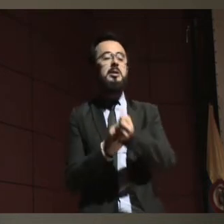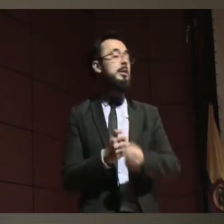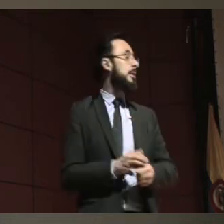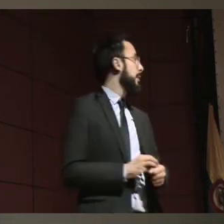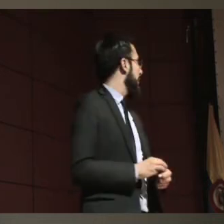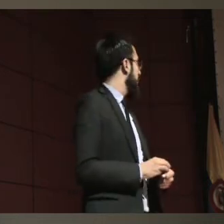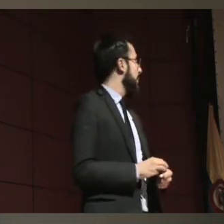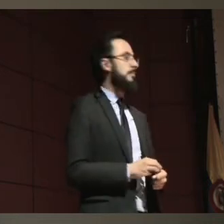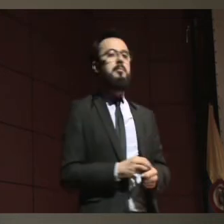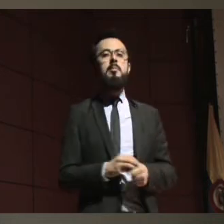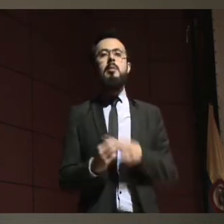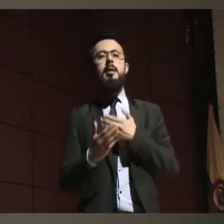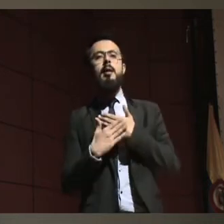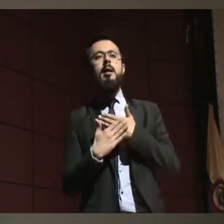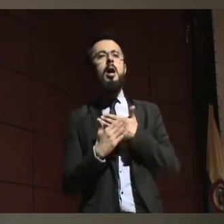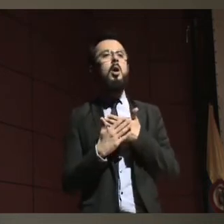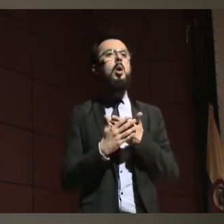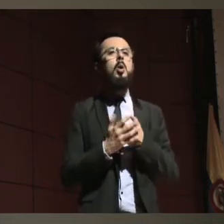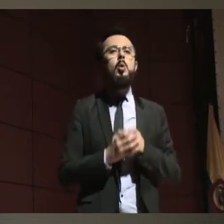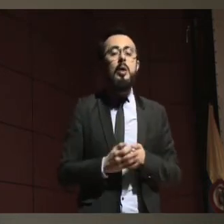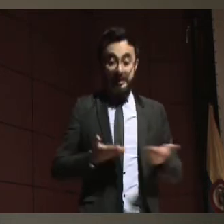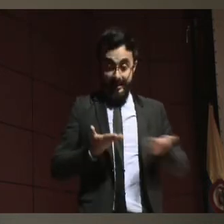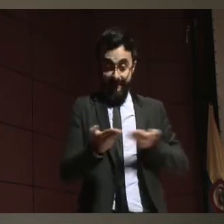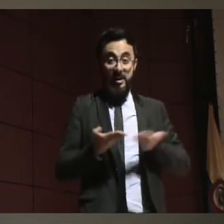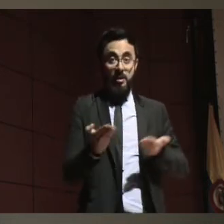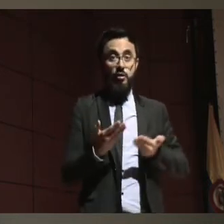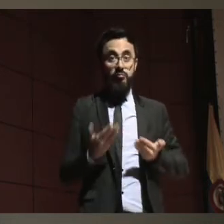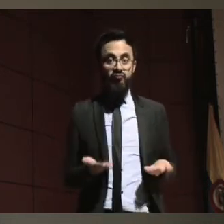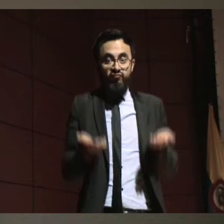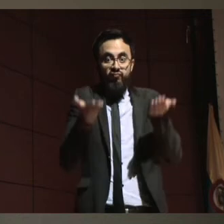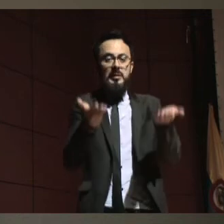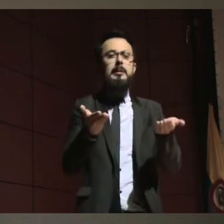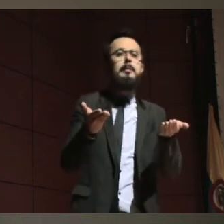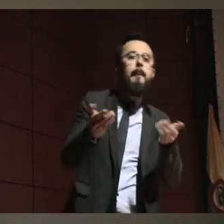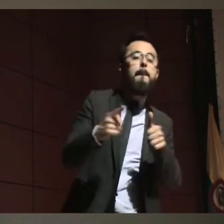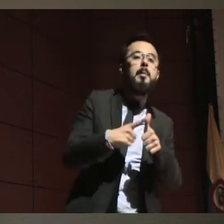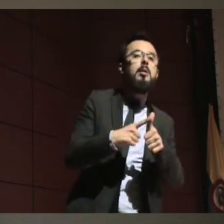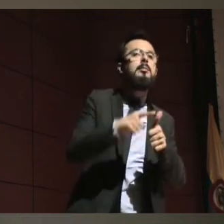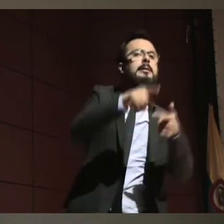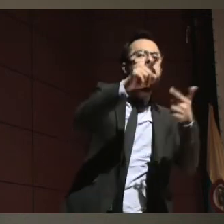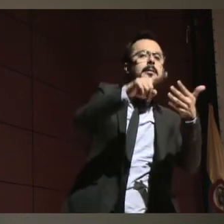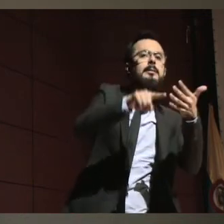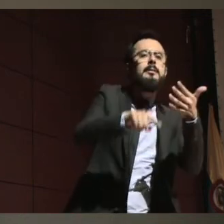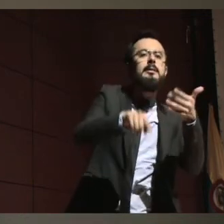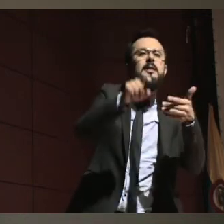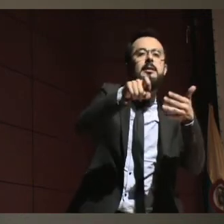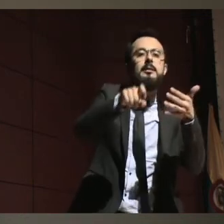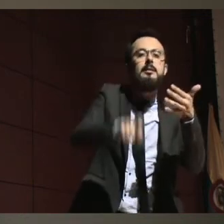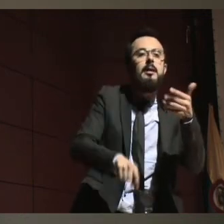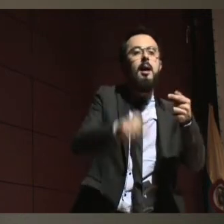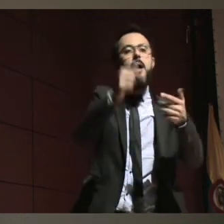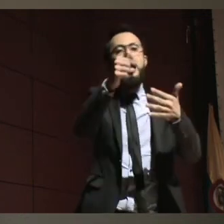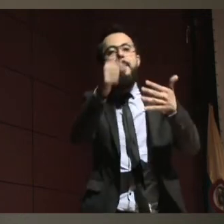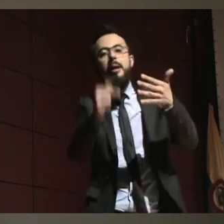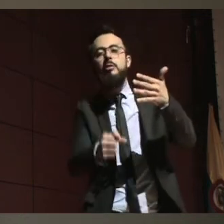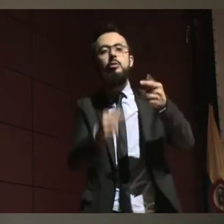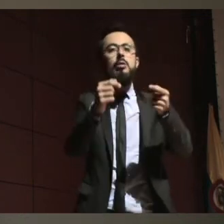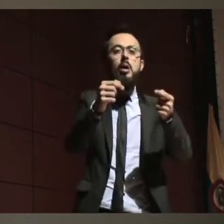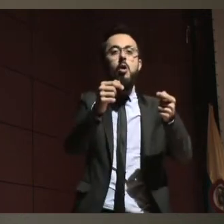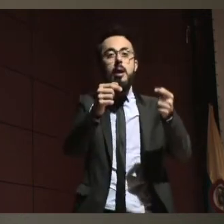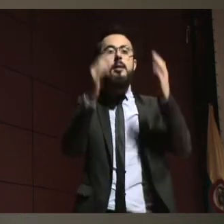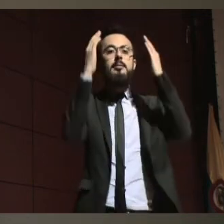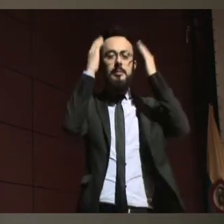elementos que se necesitan para la prestación de ese servicio. Y eso para nosotros es vital. Yo les tengo un ejemplo